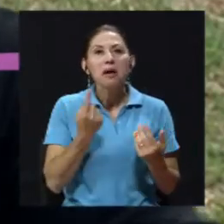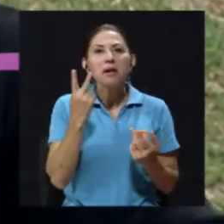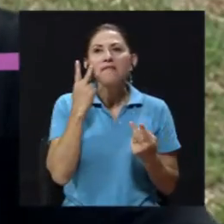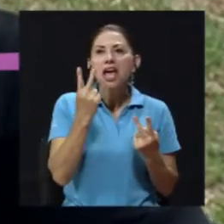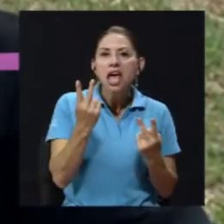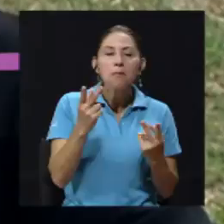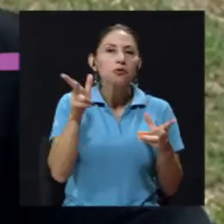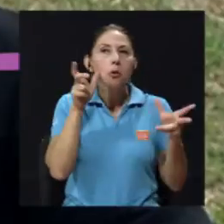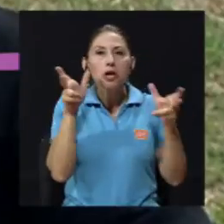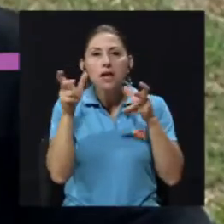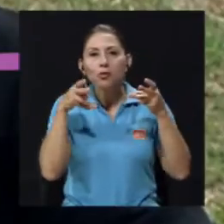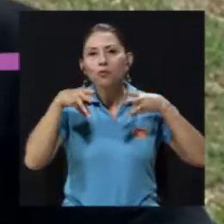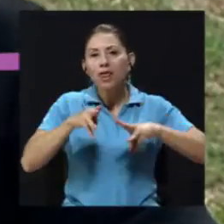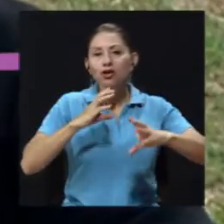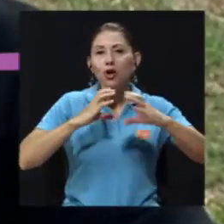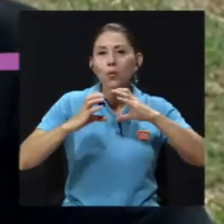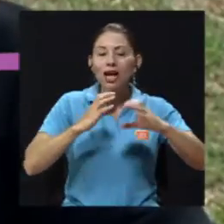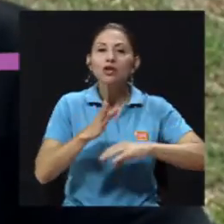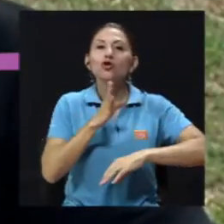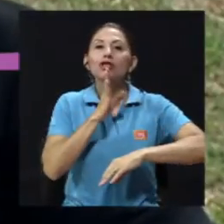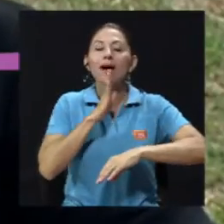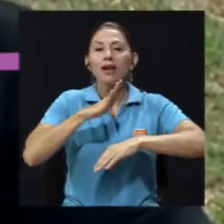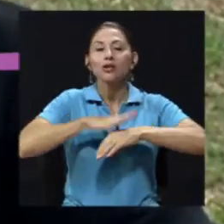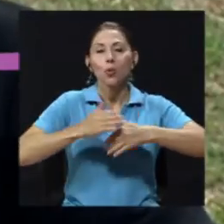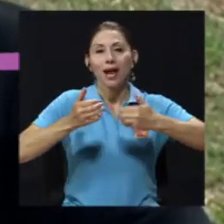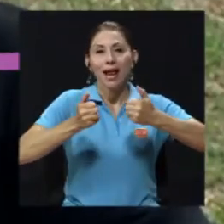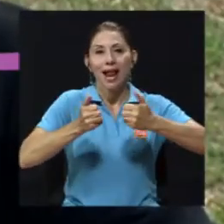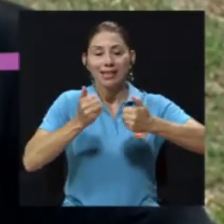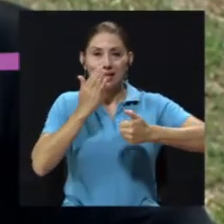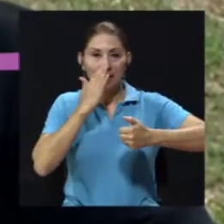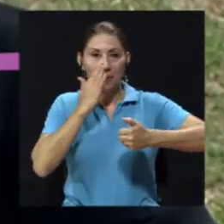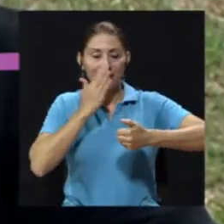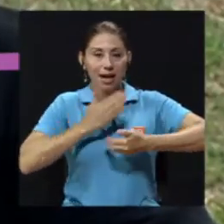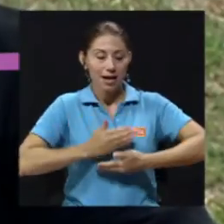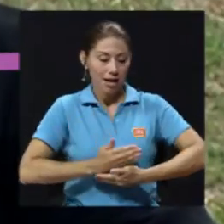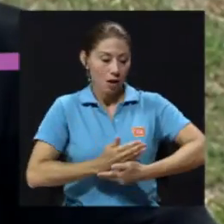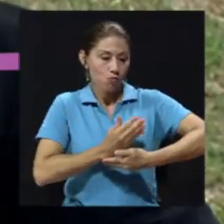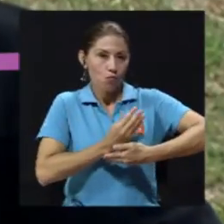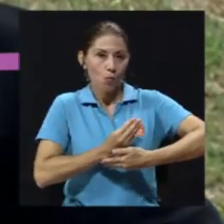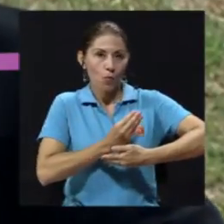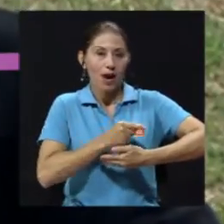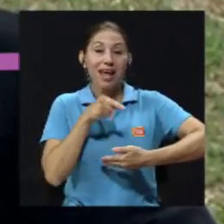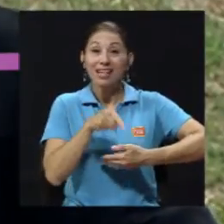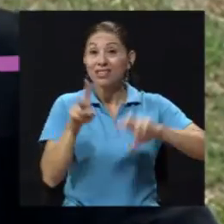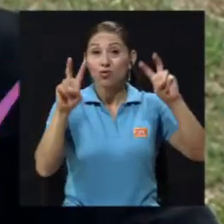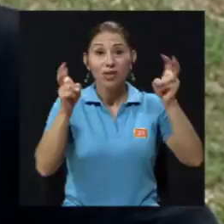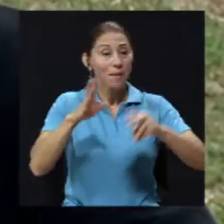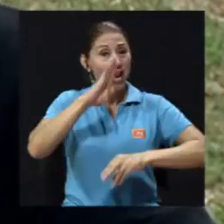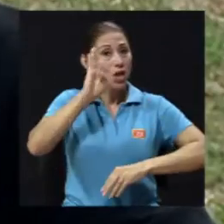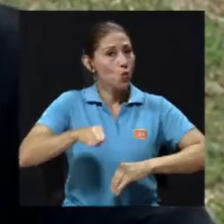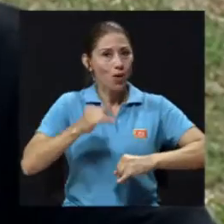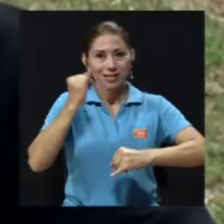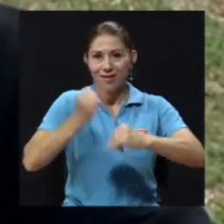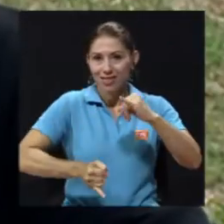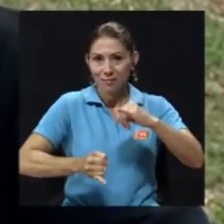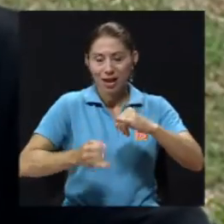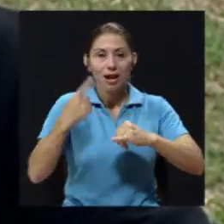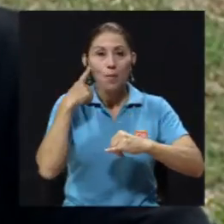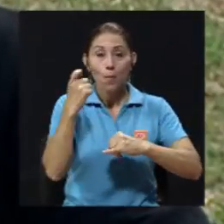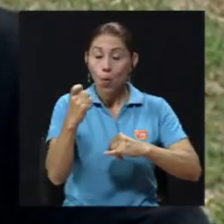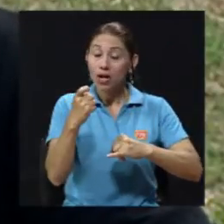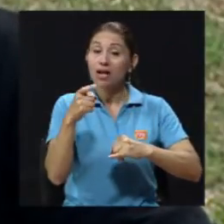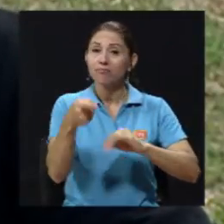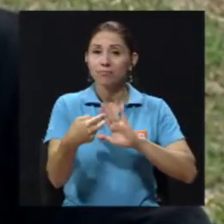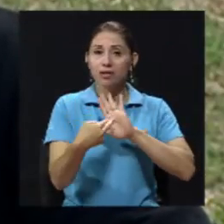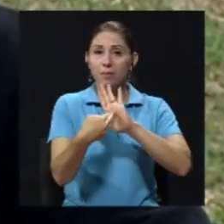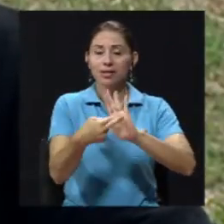en los medios y se habla de la lactancia materna y la lactancia materna pues es un tema que nunca se va a acabar por los beneficios